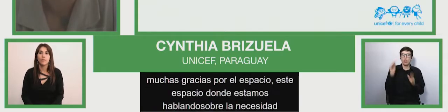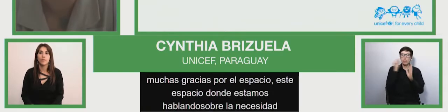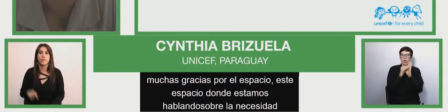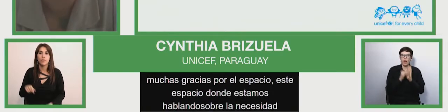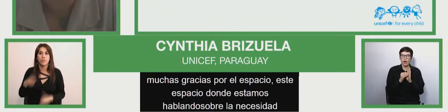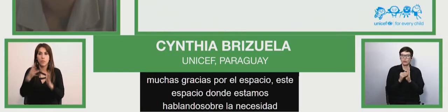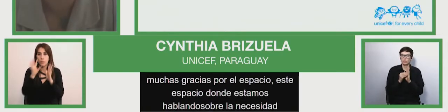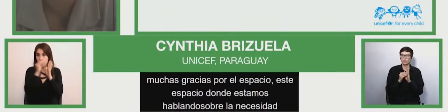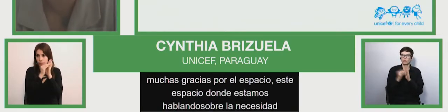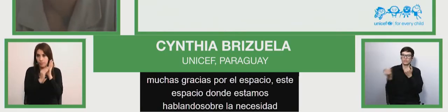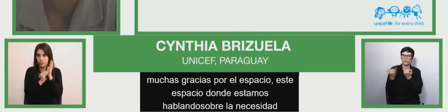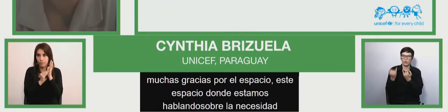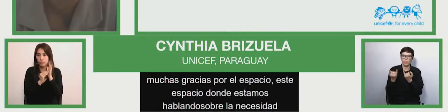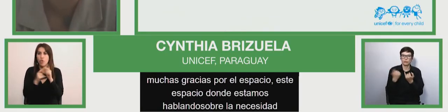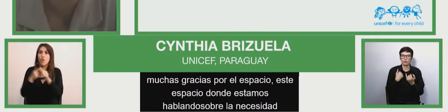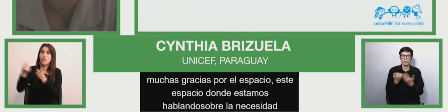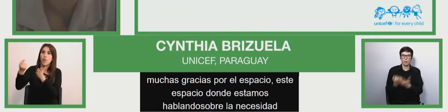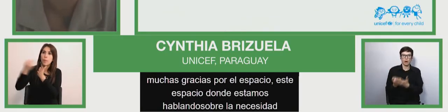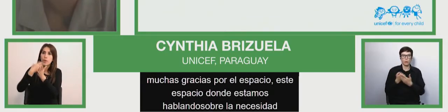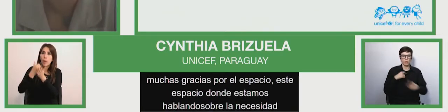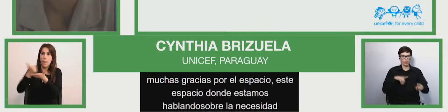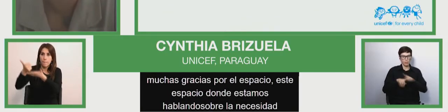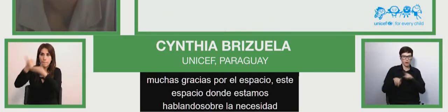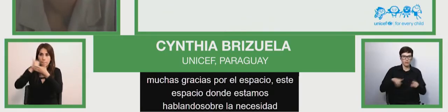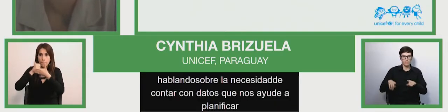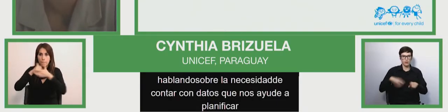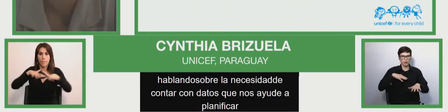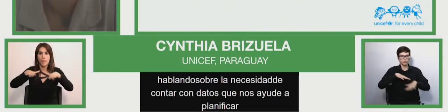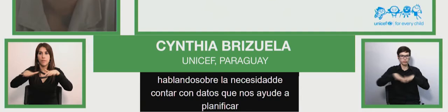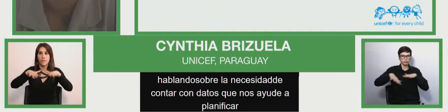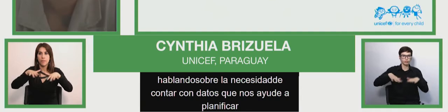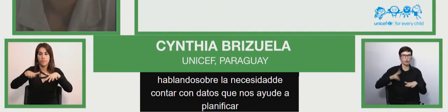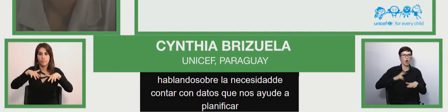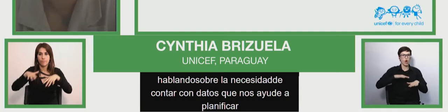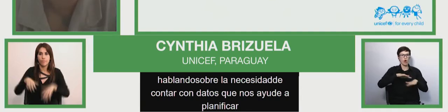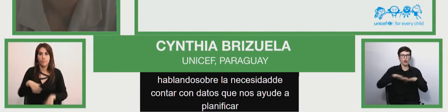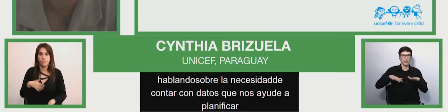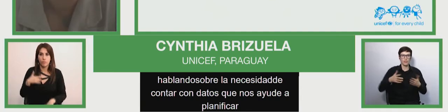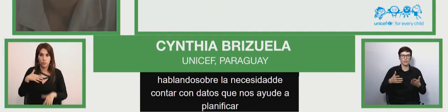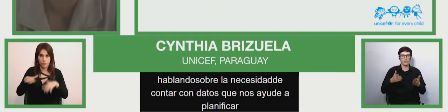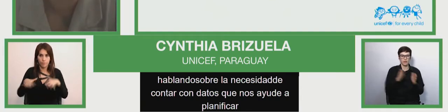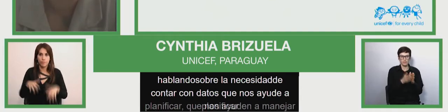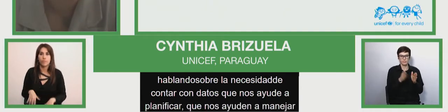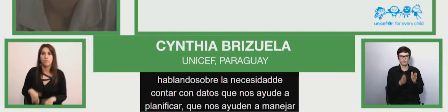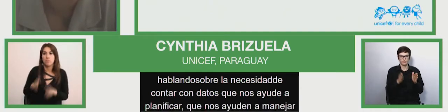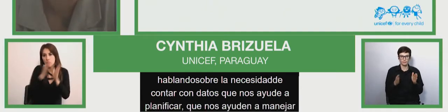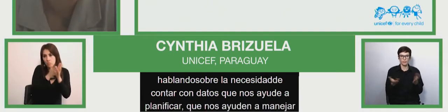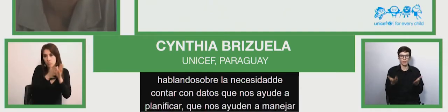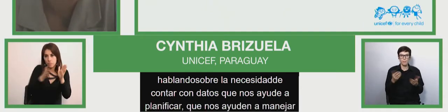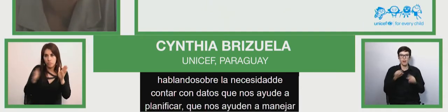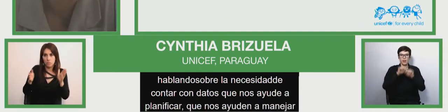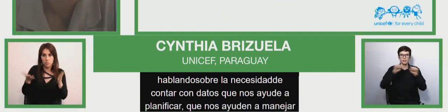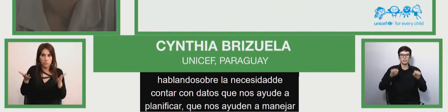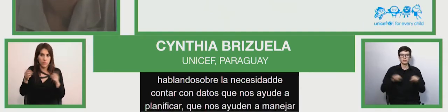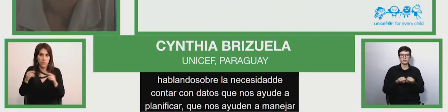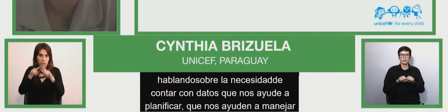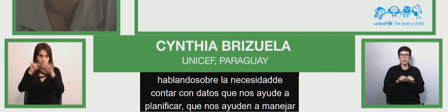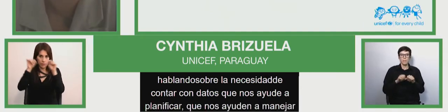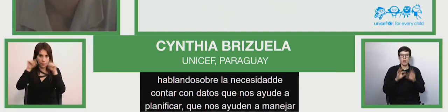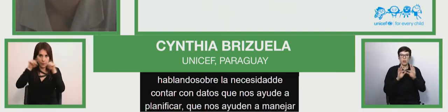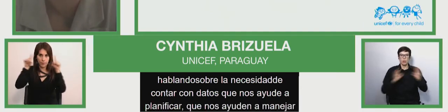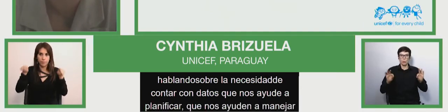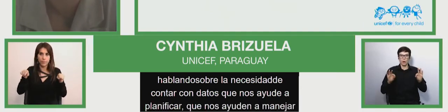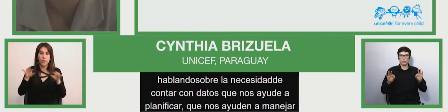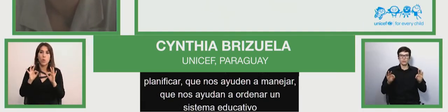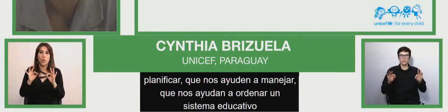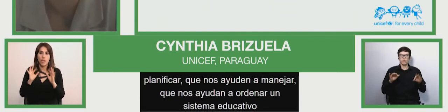planificar, que nos ayuden a manejar, que nos ayuden a ordenar un sistema educativo que, como vamos